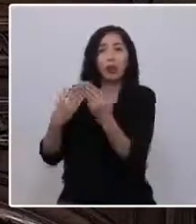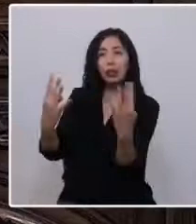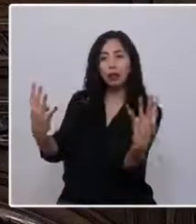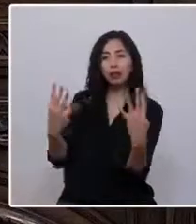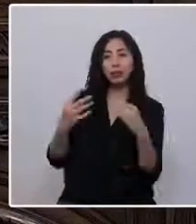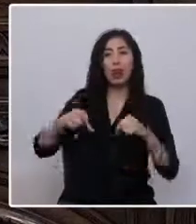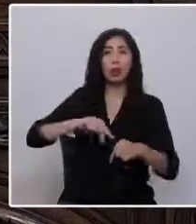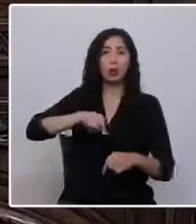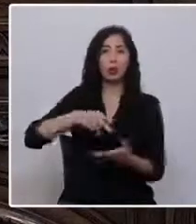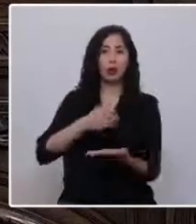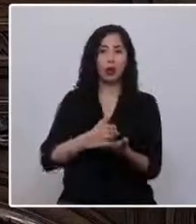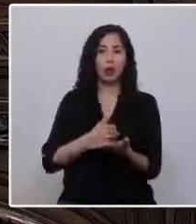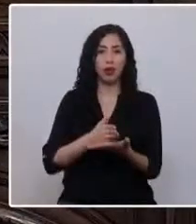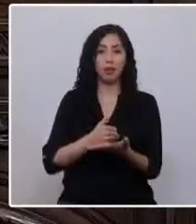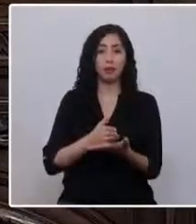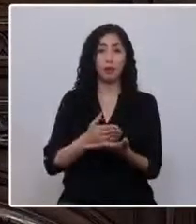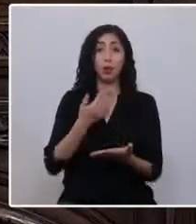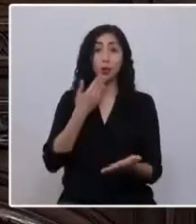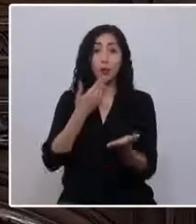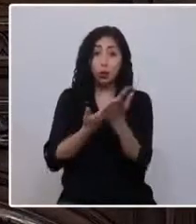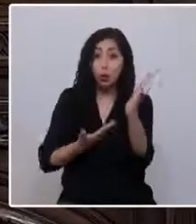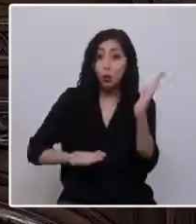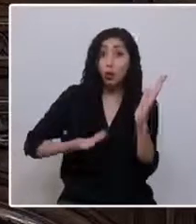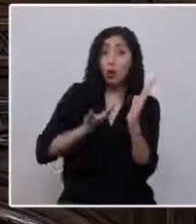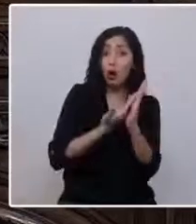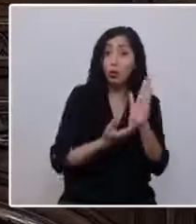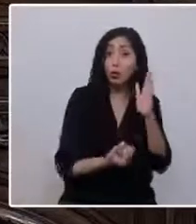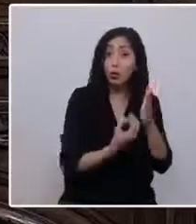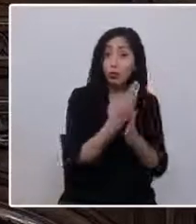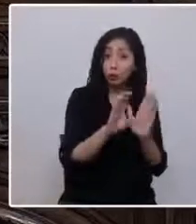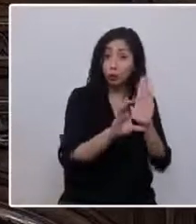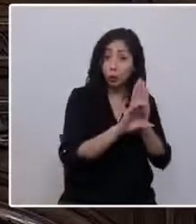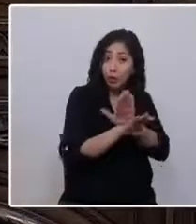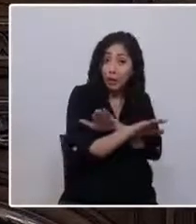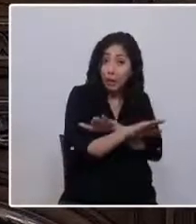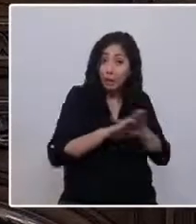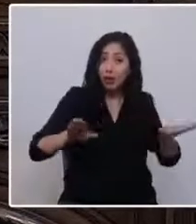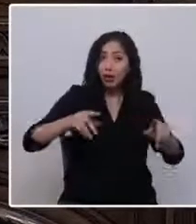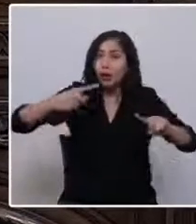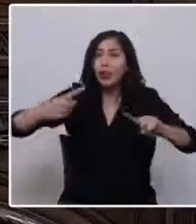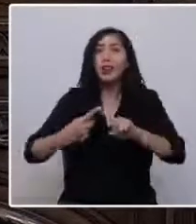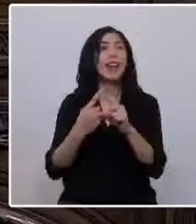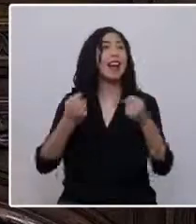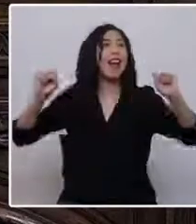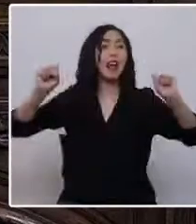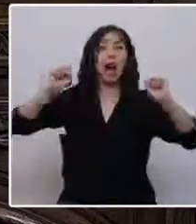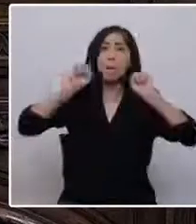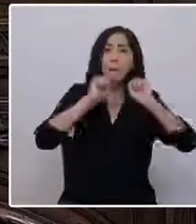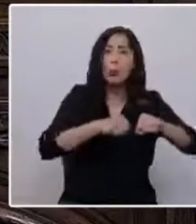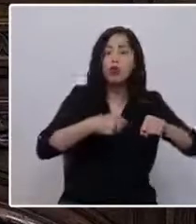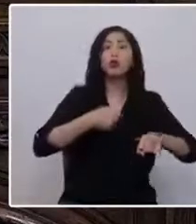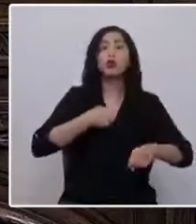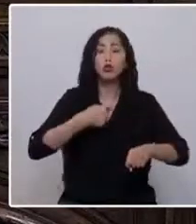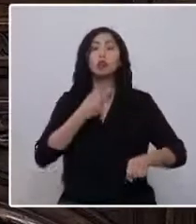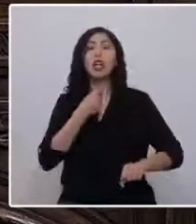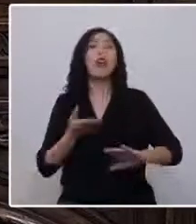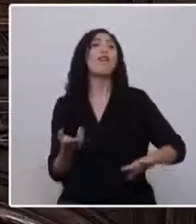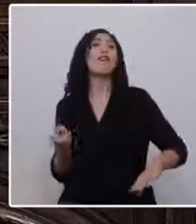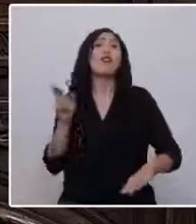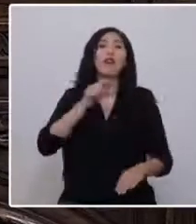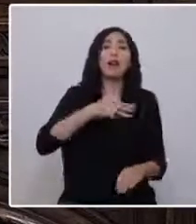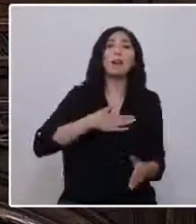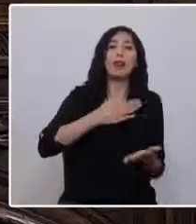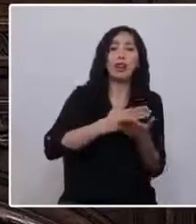Cuando terminemos esta propuesta de nueva constitución y vuelva a ganar el apruebo, quiero regresar a mi escuela y decirle a ese